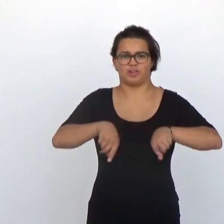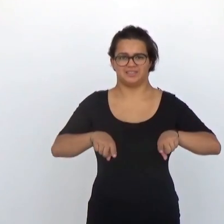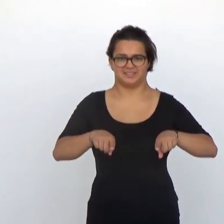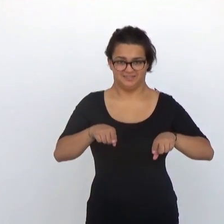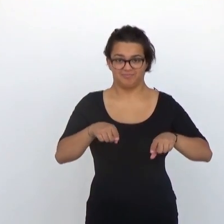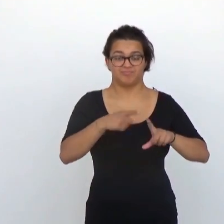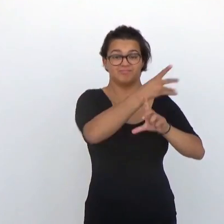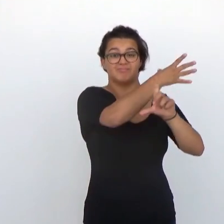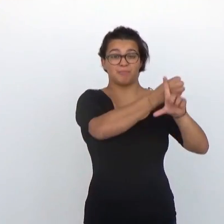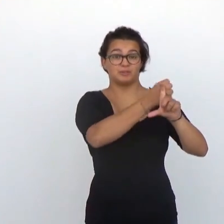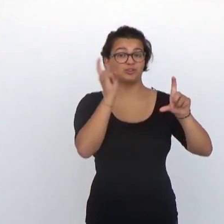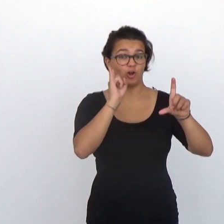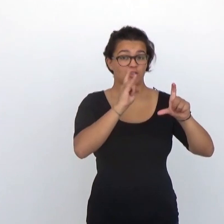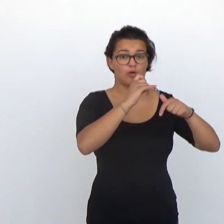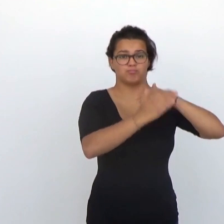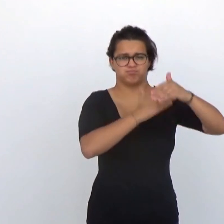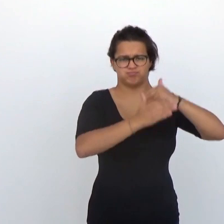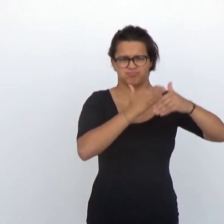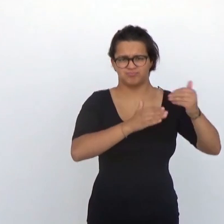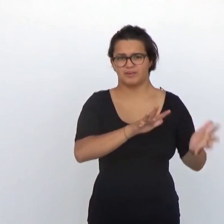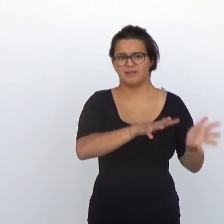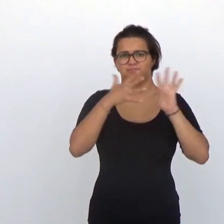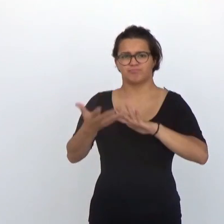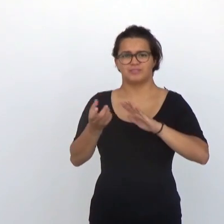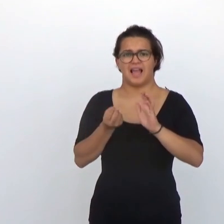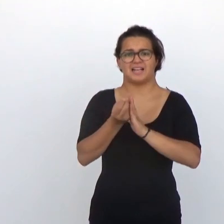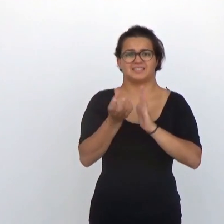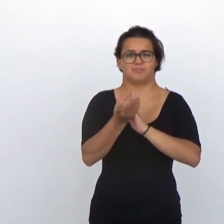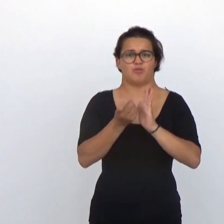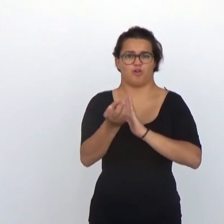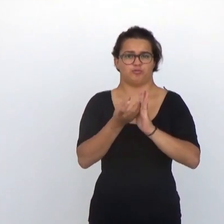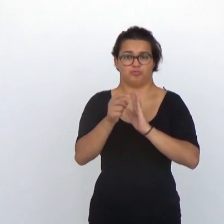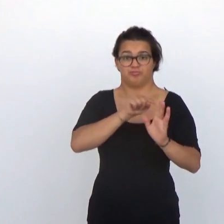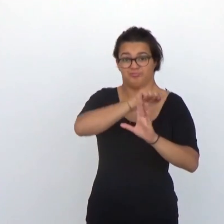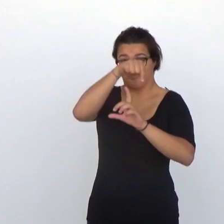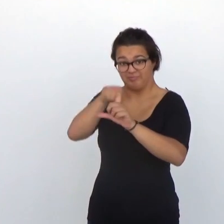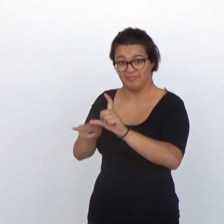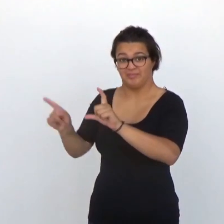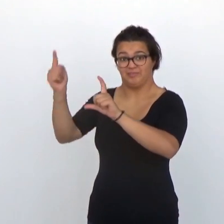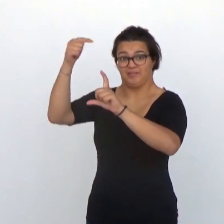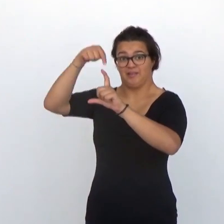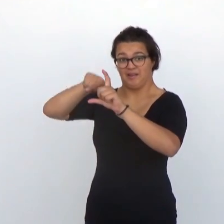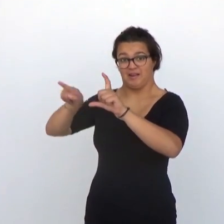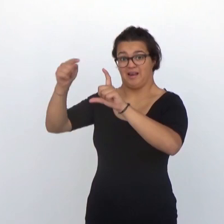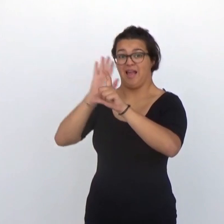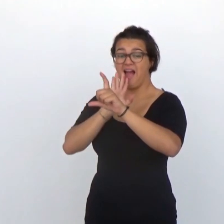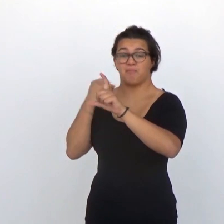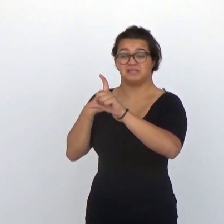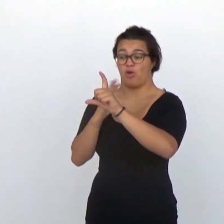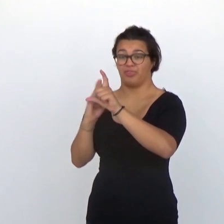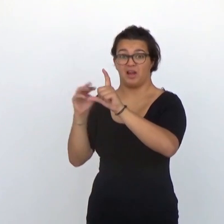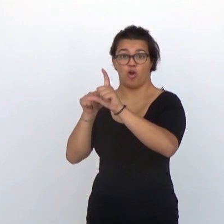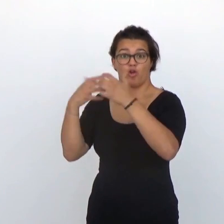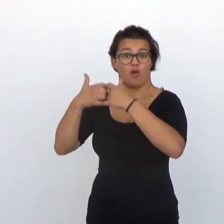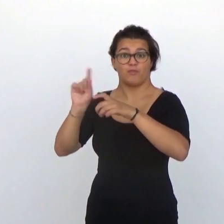en tiempo real capta los sonidos los procesa y los transforma en un estímulo eléctrico que se aplica directamente a la cóclea